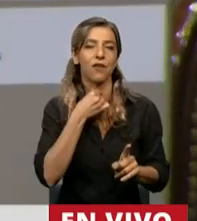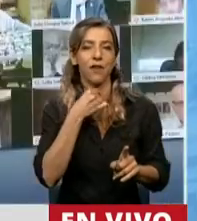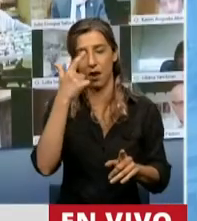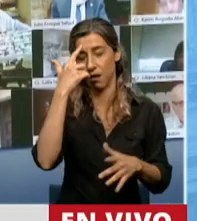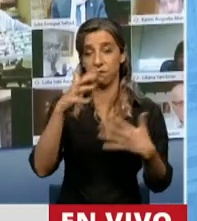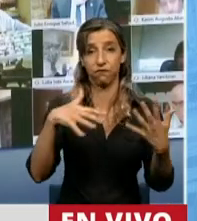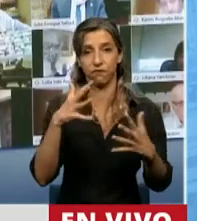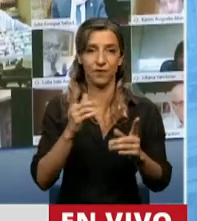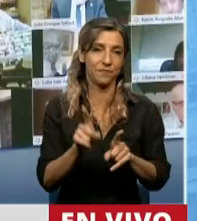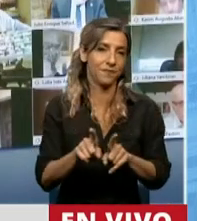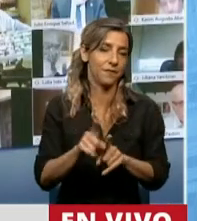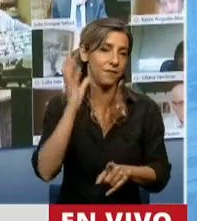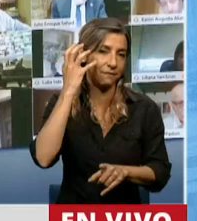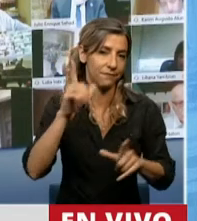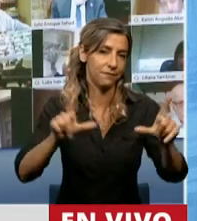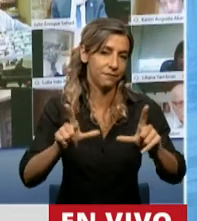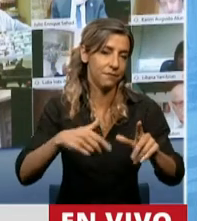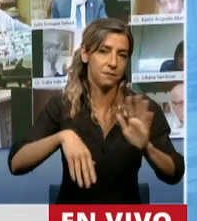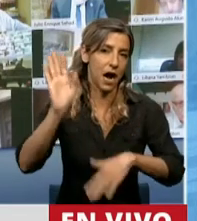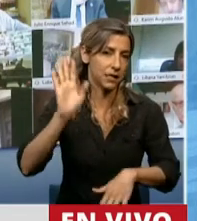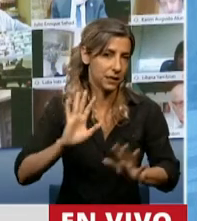medios de comunicación principalmente. Presidente,